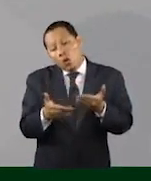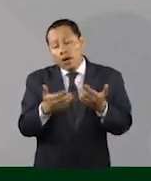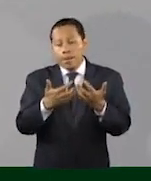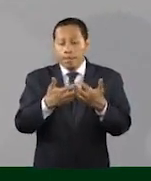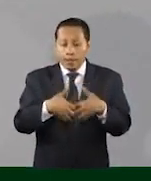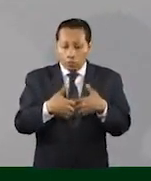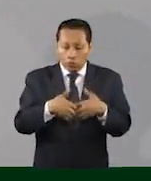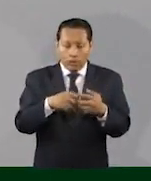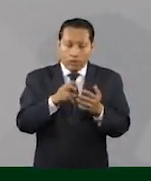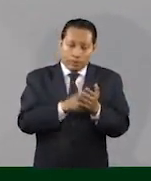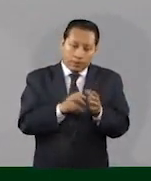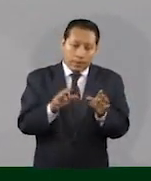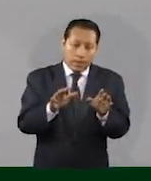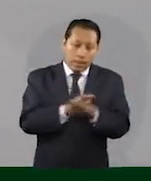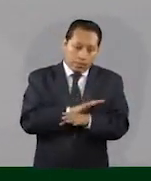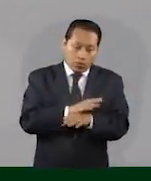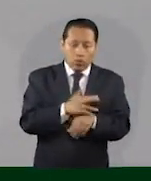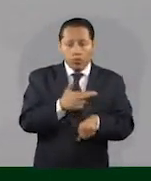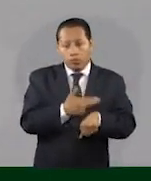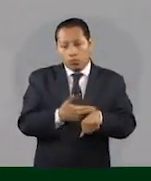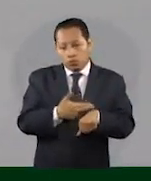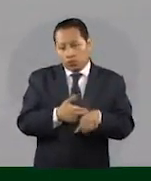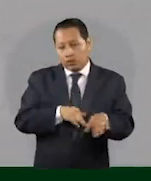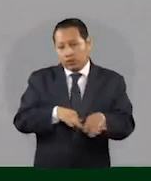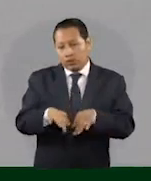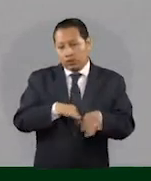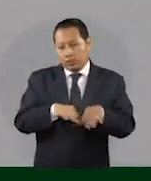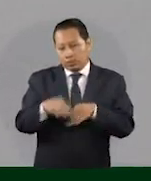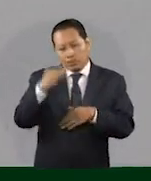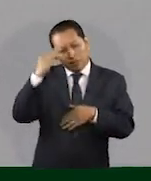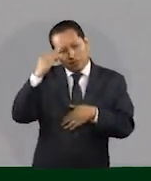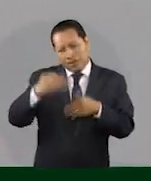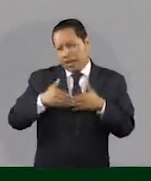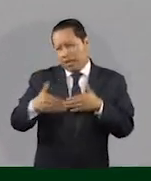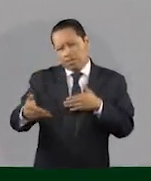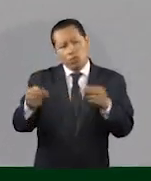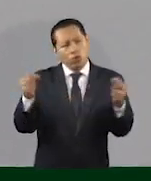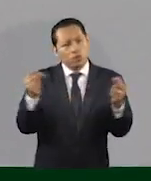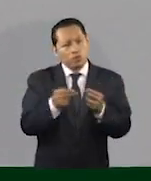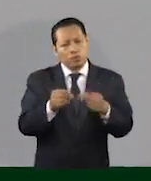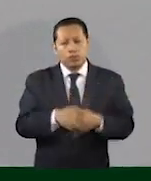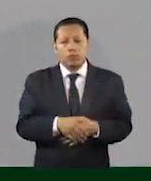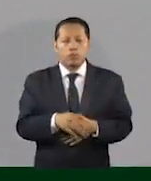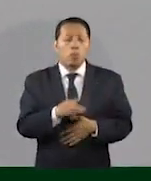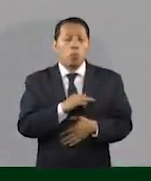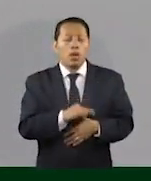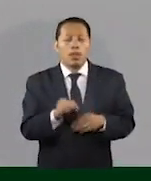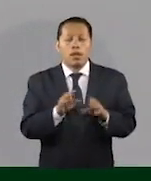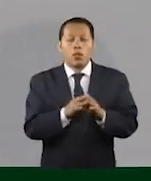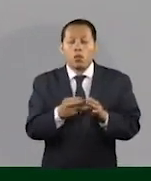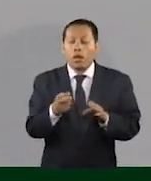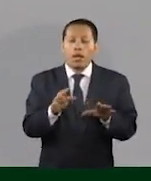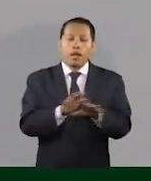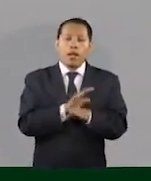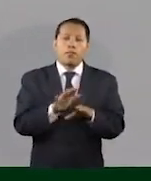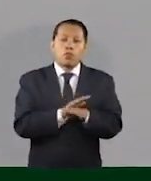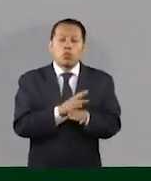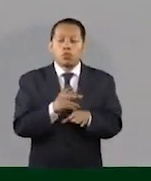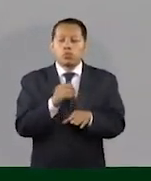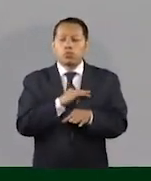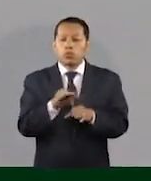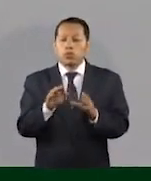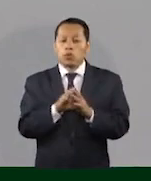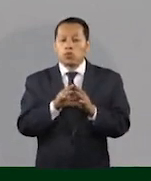industrial, el cambio de los procesos de trabajo toma tiempo, pero son estos cambios los que producen